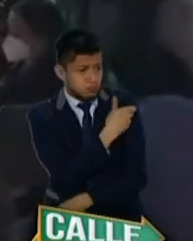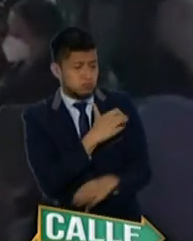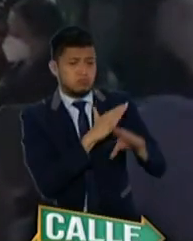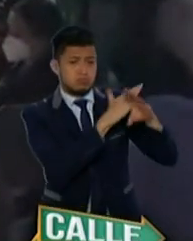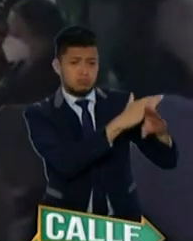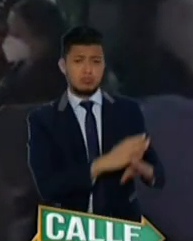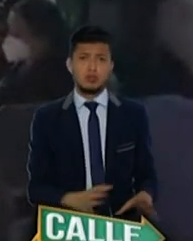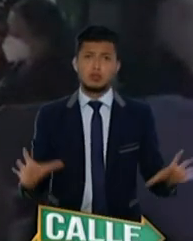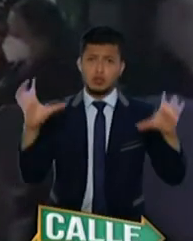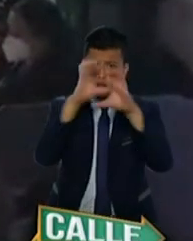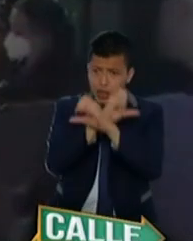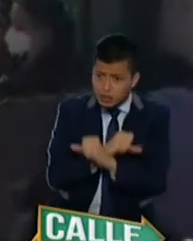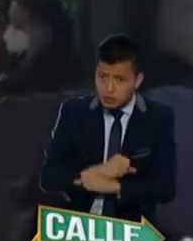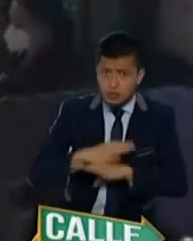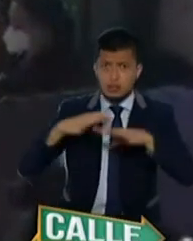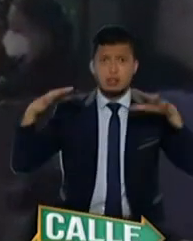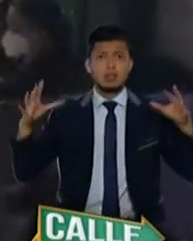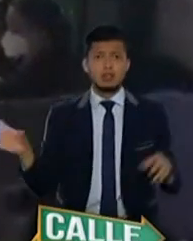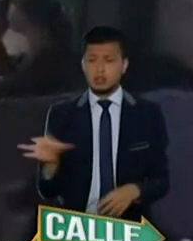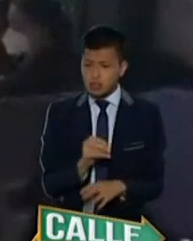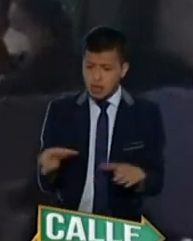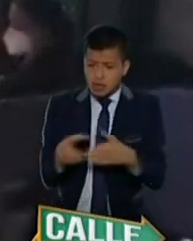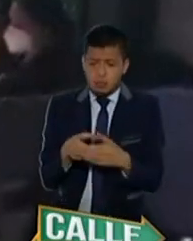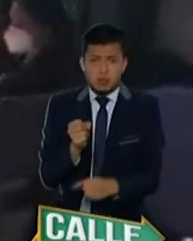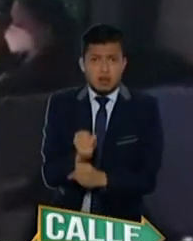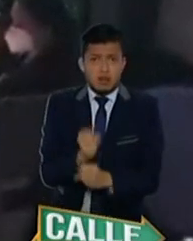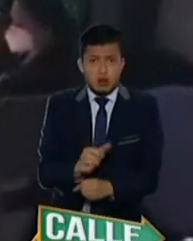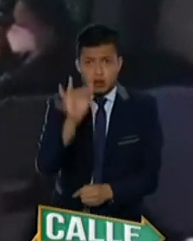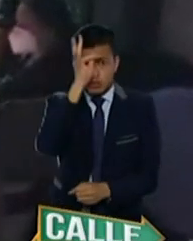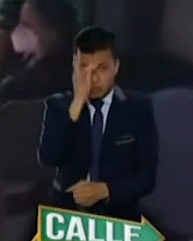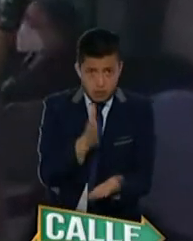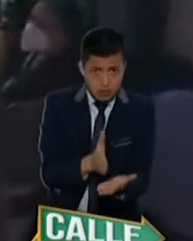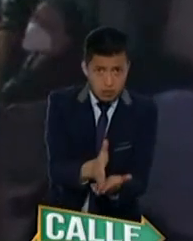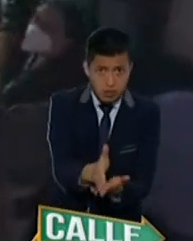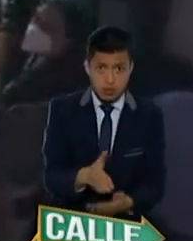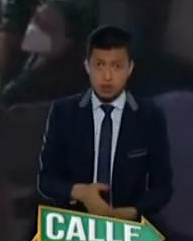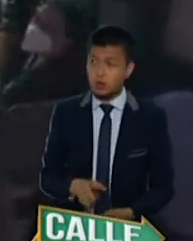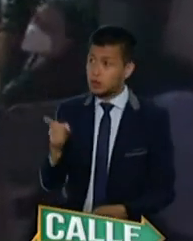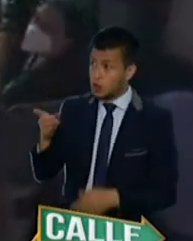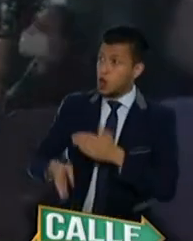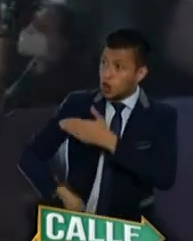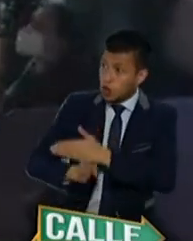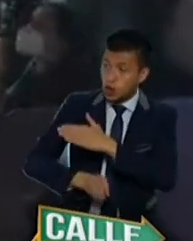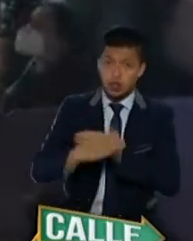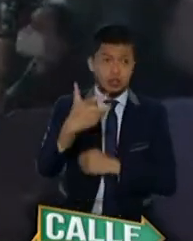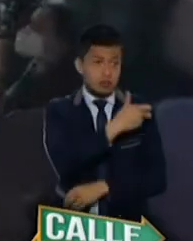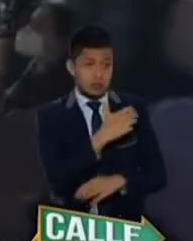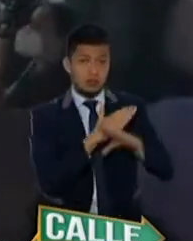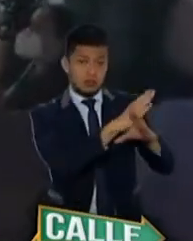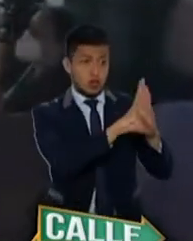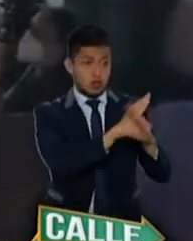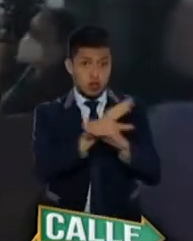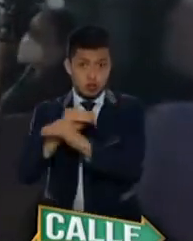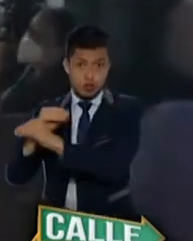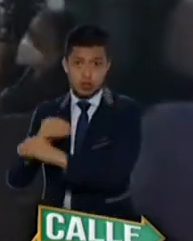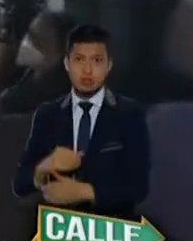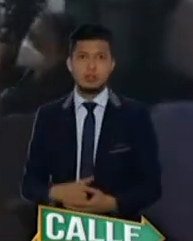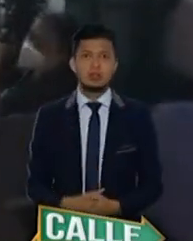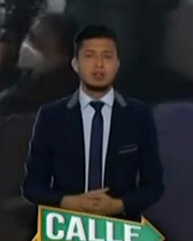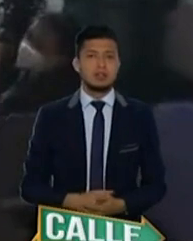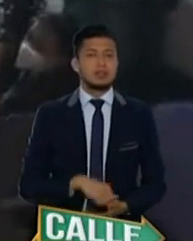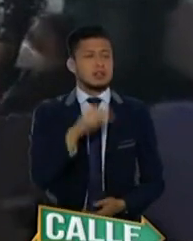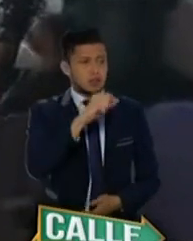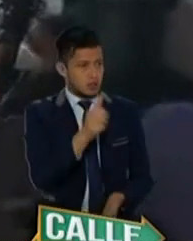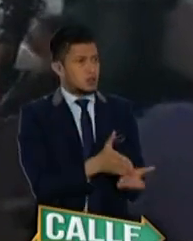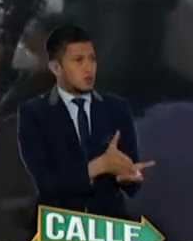todo el equipo de trabajo que está hoy en el hospital. Ah, qué bien, ¿van a continuar la jornada nocturna? Sí, la